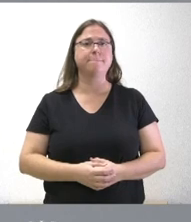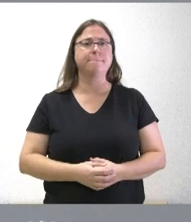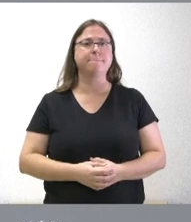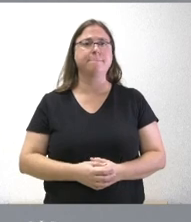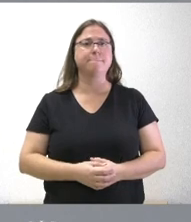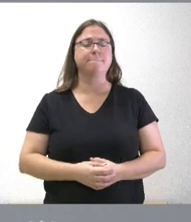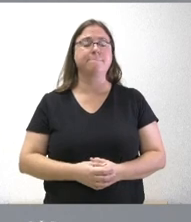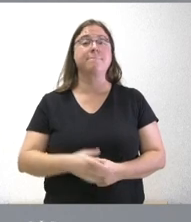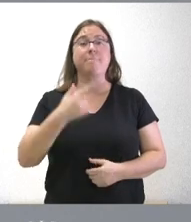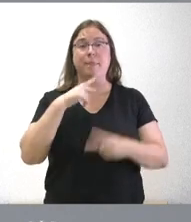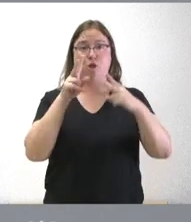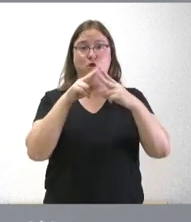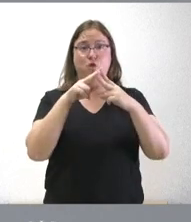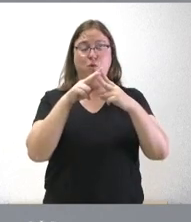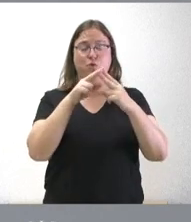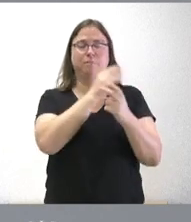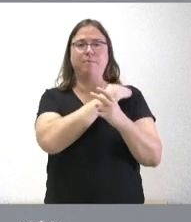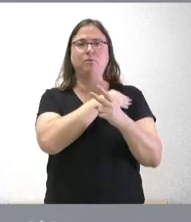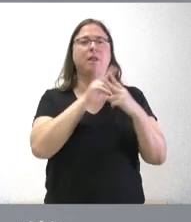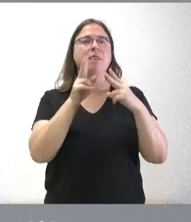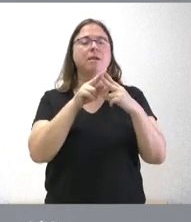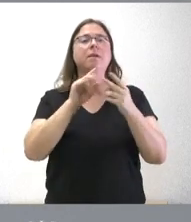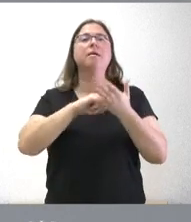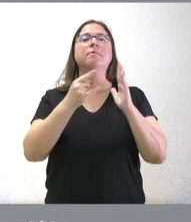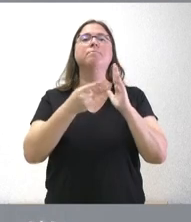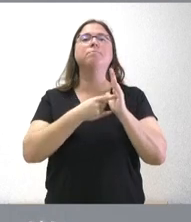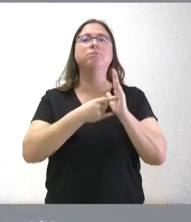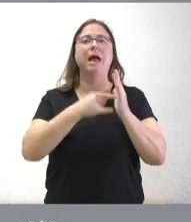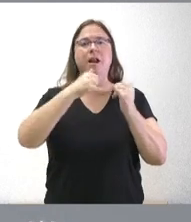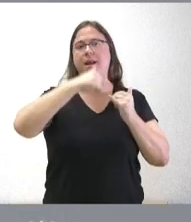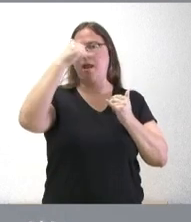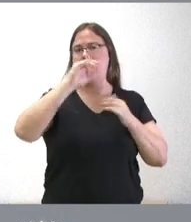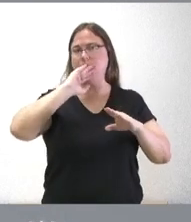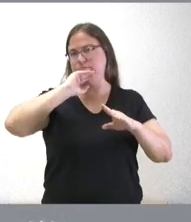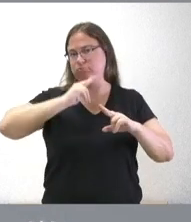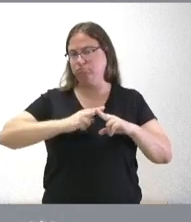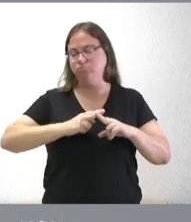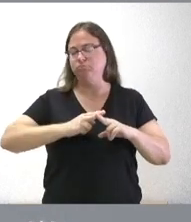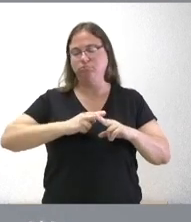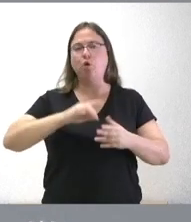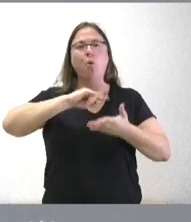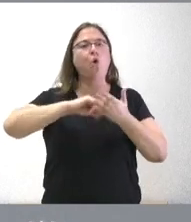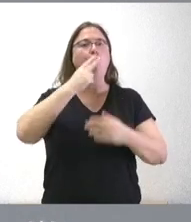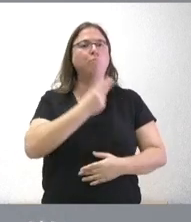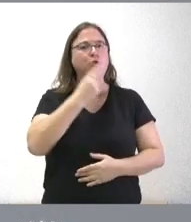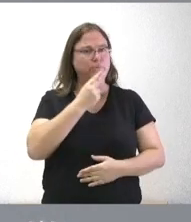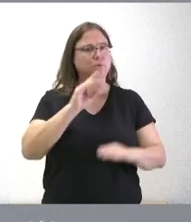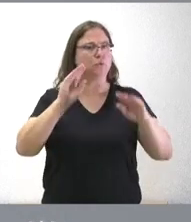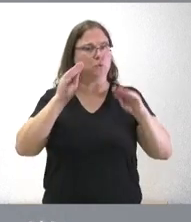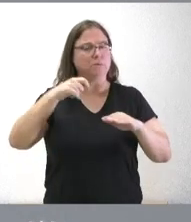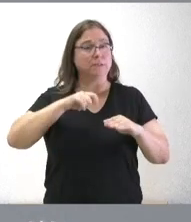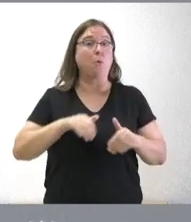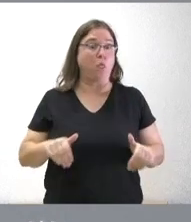pues sobre las dos cuestiones que usted plantea efectivamente el plan de la raya es un compromiso que anuncio como candidato y que lógicamente